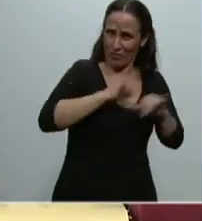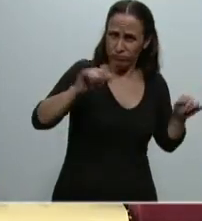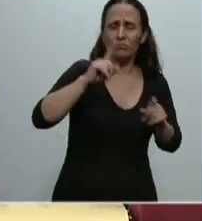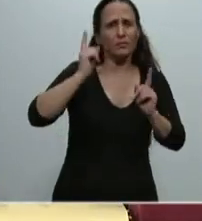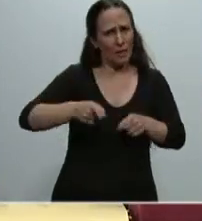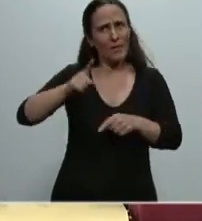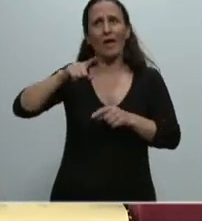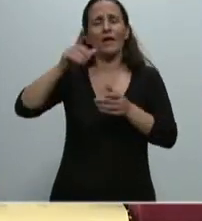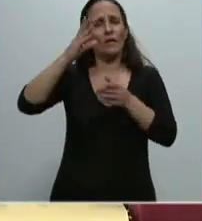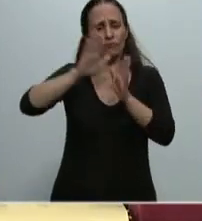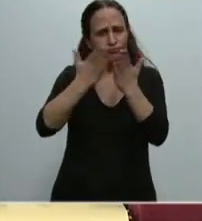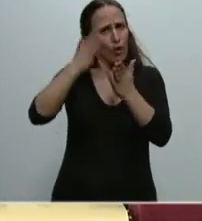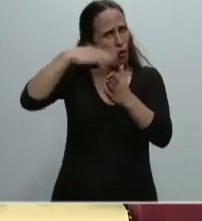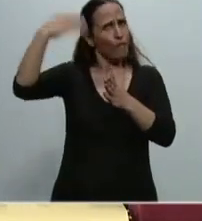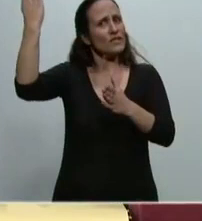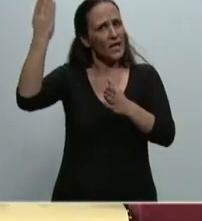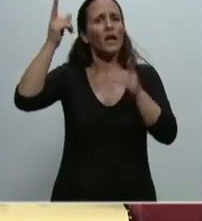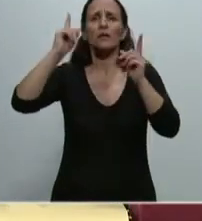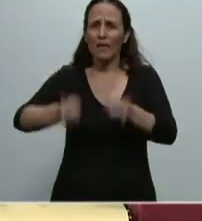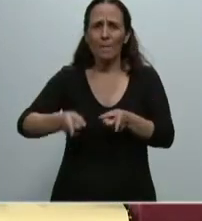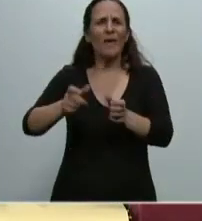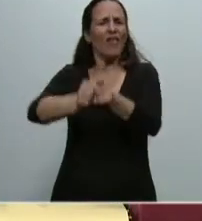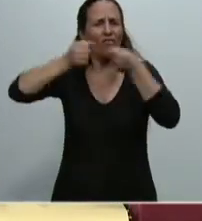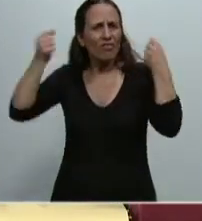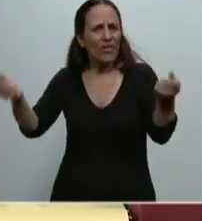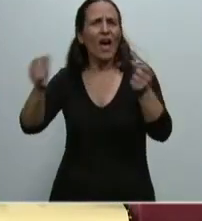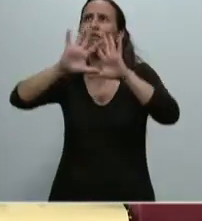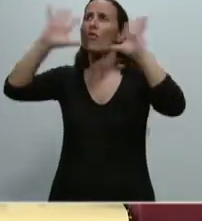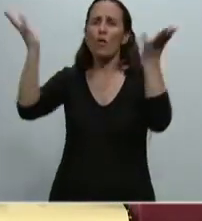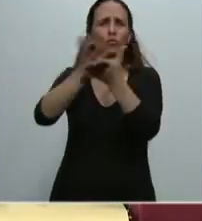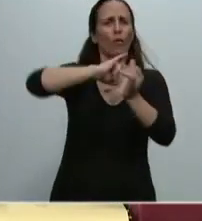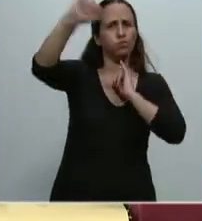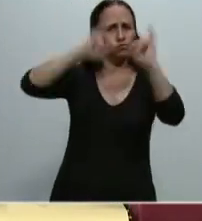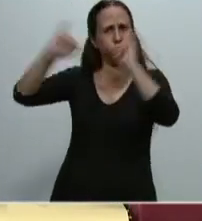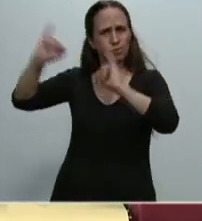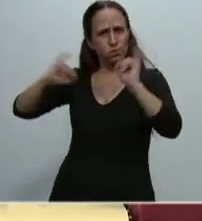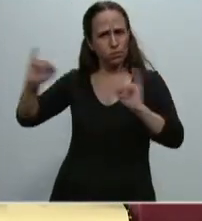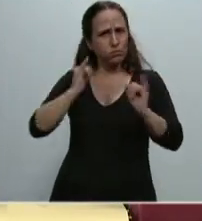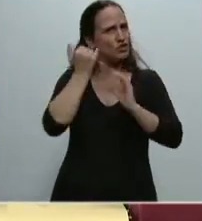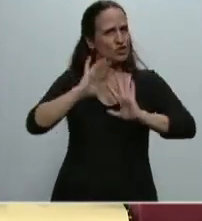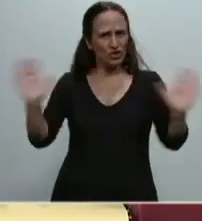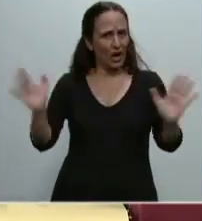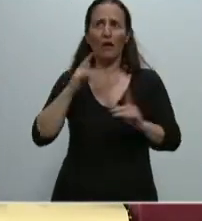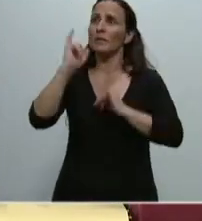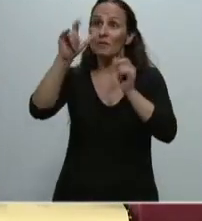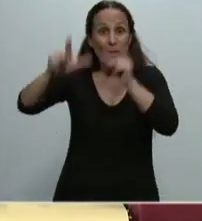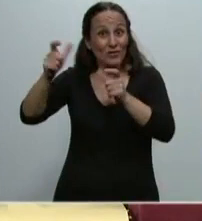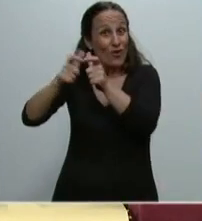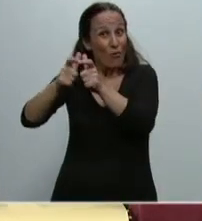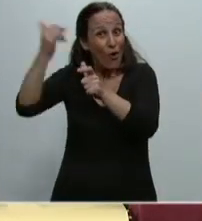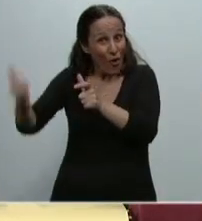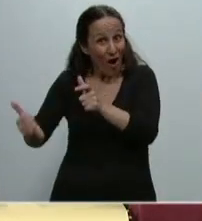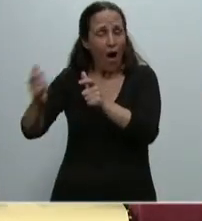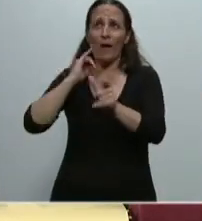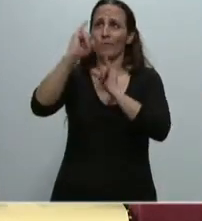solamente en el boletín oficial, sino también en todos los diarios del mundo, avisando precisamente a los tenedores de los